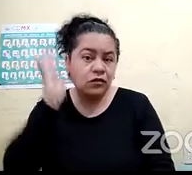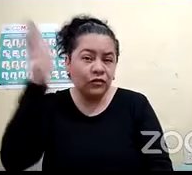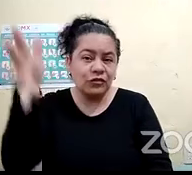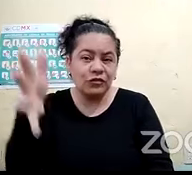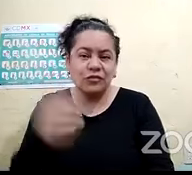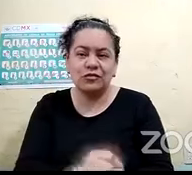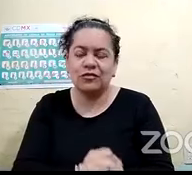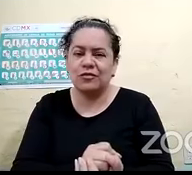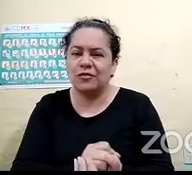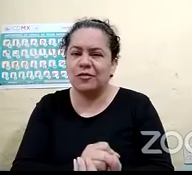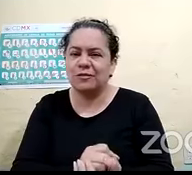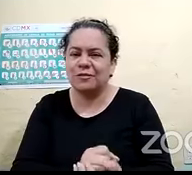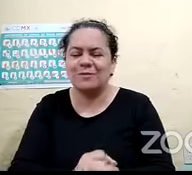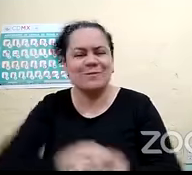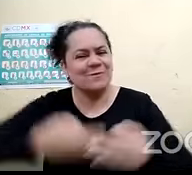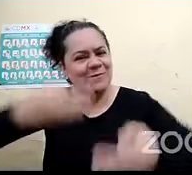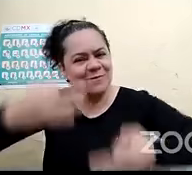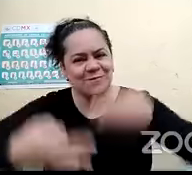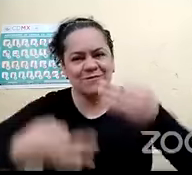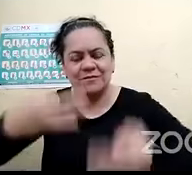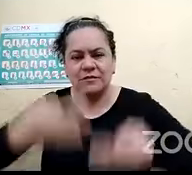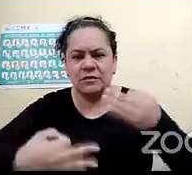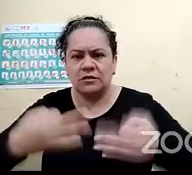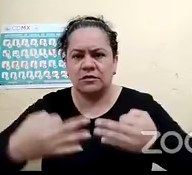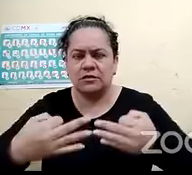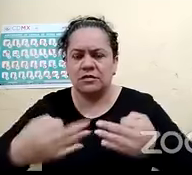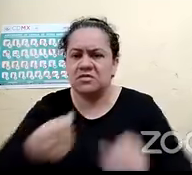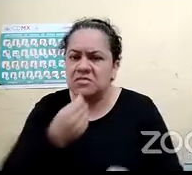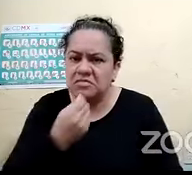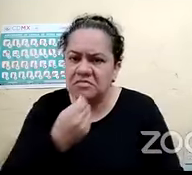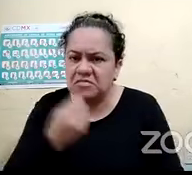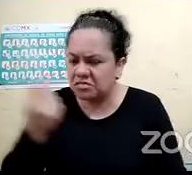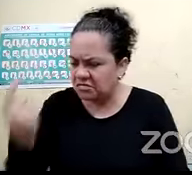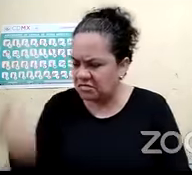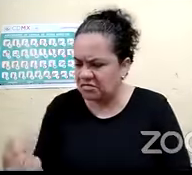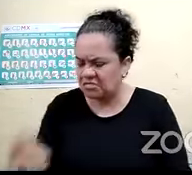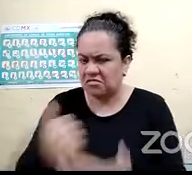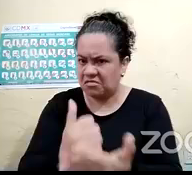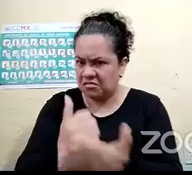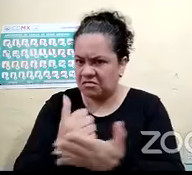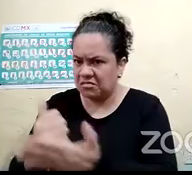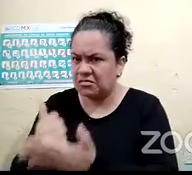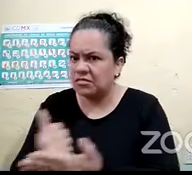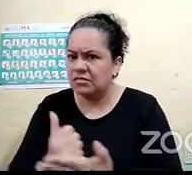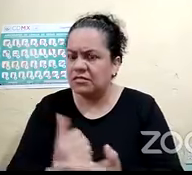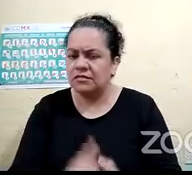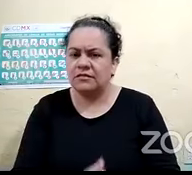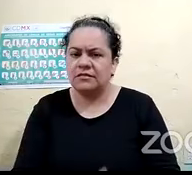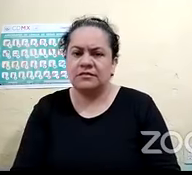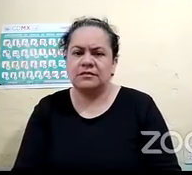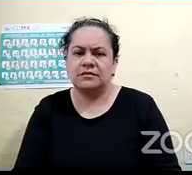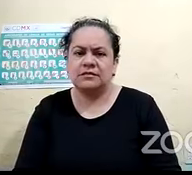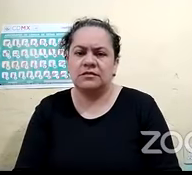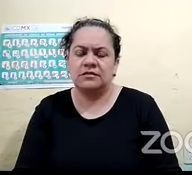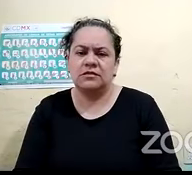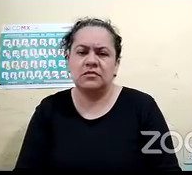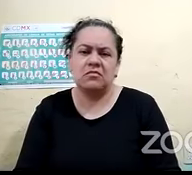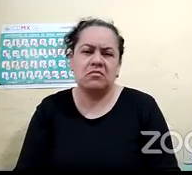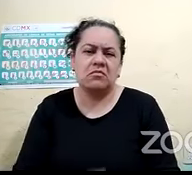desde mi infancia y desde mi inocencia, ¿no? Pero bueno, después, como a los 8 o 10 años,